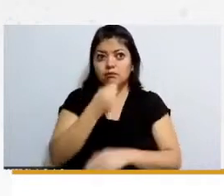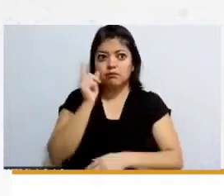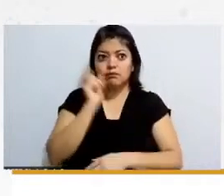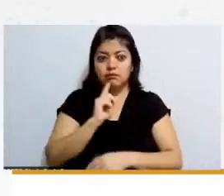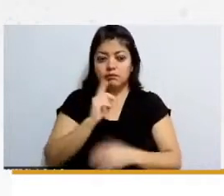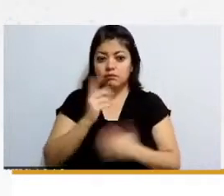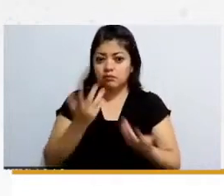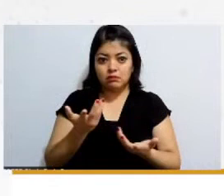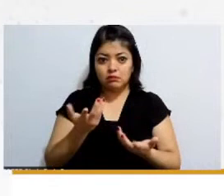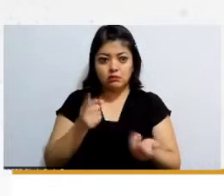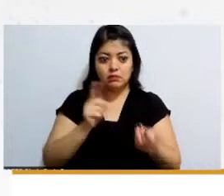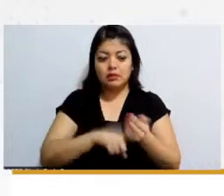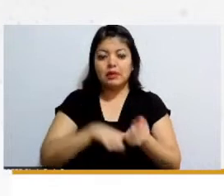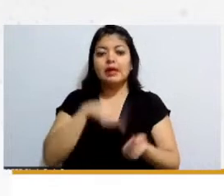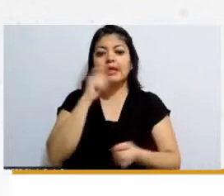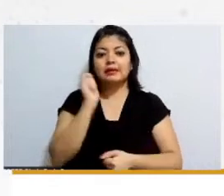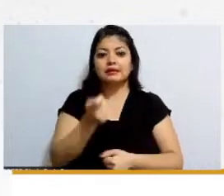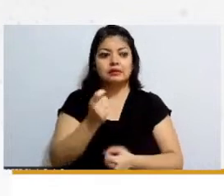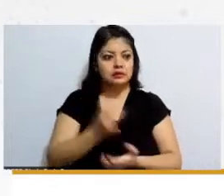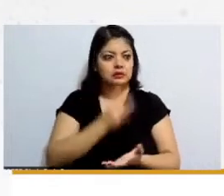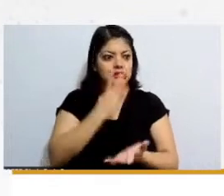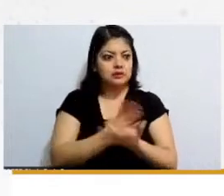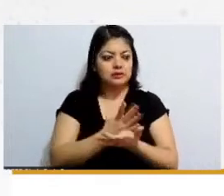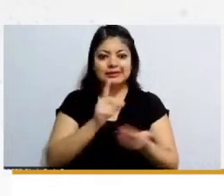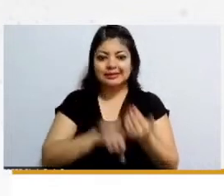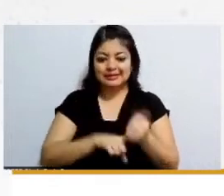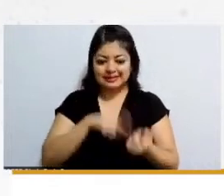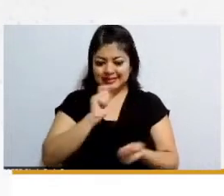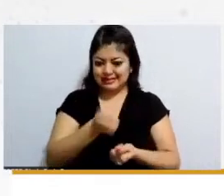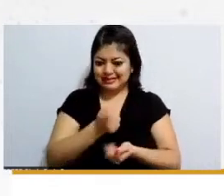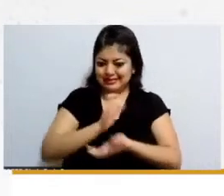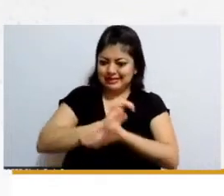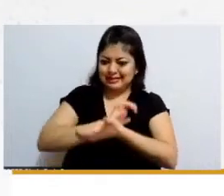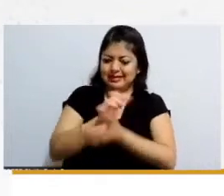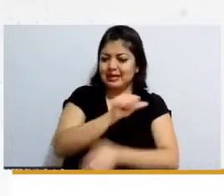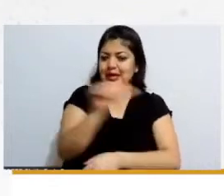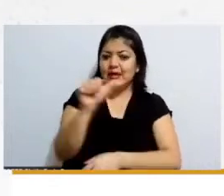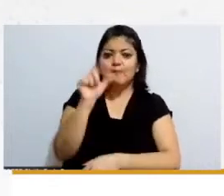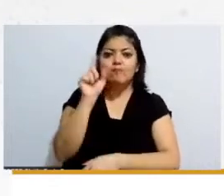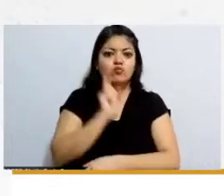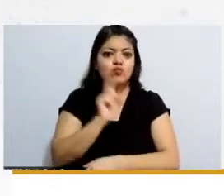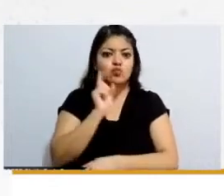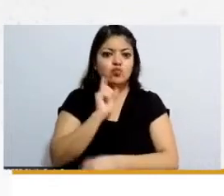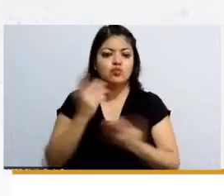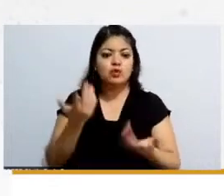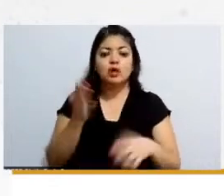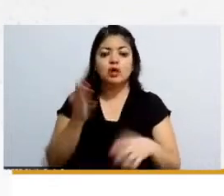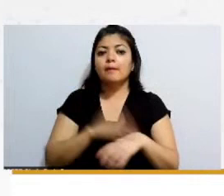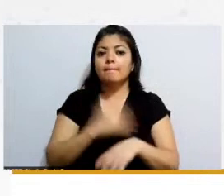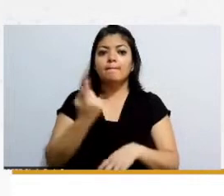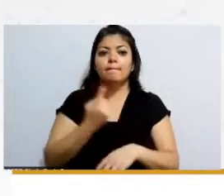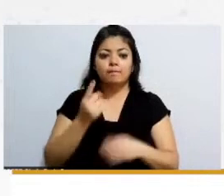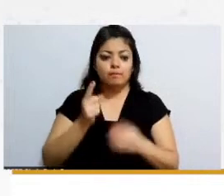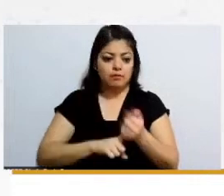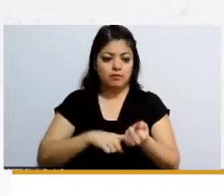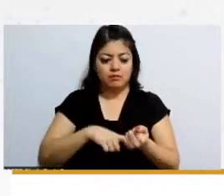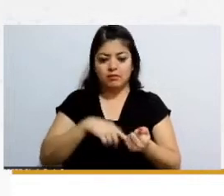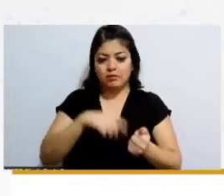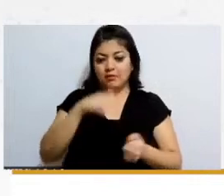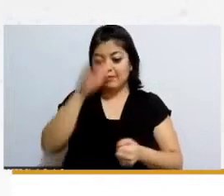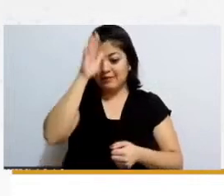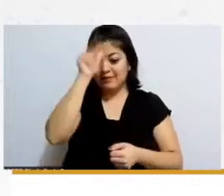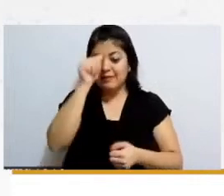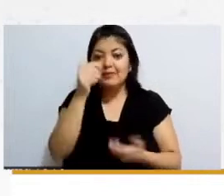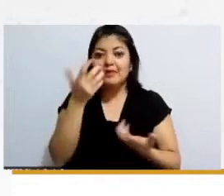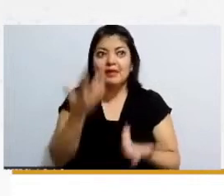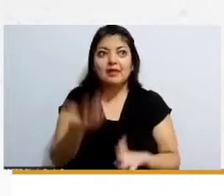no se da cuenta que también es discriminación hacia la mujer ¿por qué? porque es por la construcción social que se tiene de que la